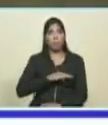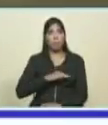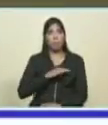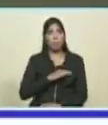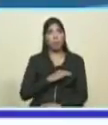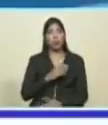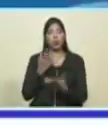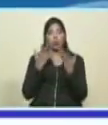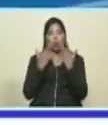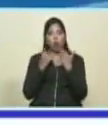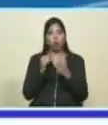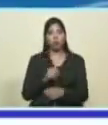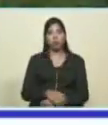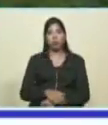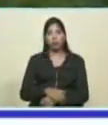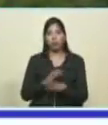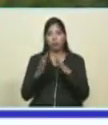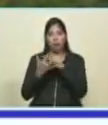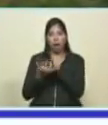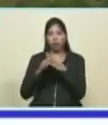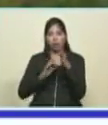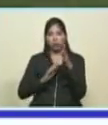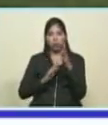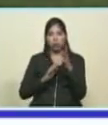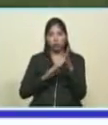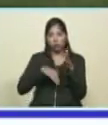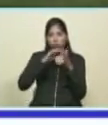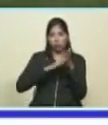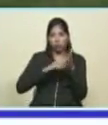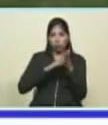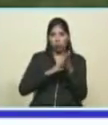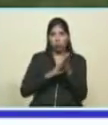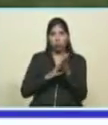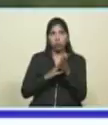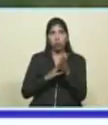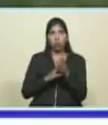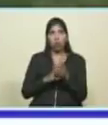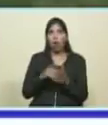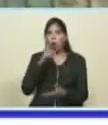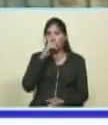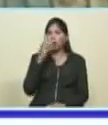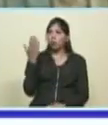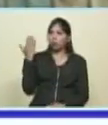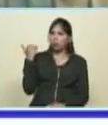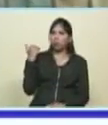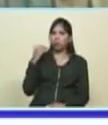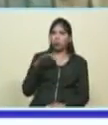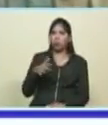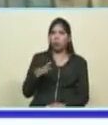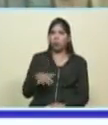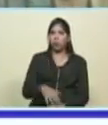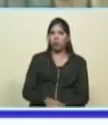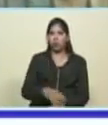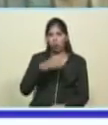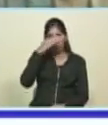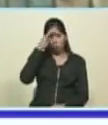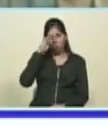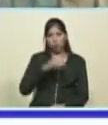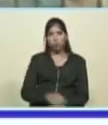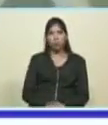ya la gran misión Barrio Novo Barrio Tricolor se estrenó en los huracanes de hace más de un año que golpearon a Santiago de Cuba